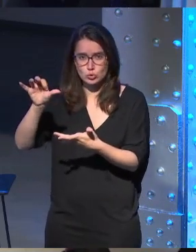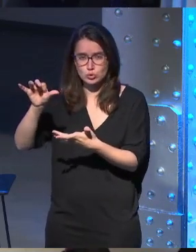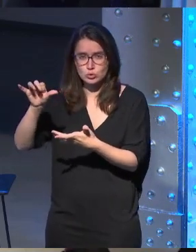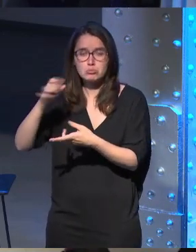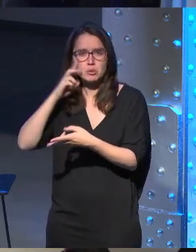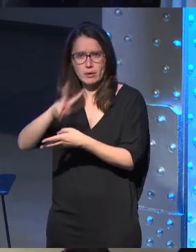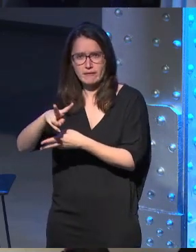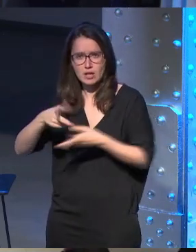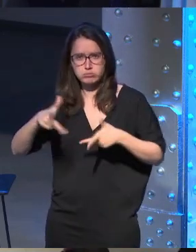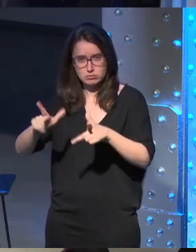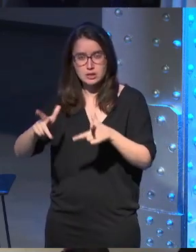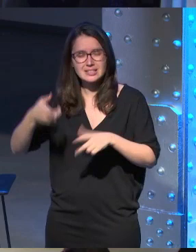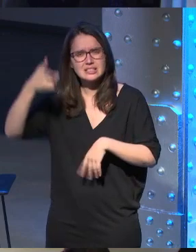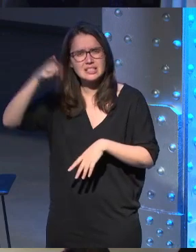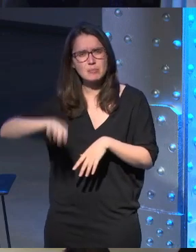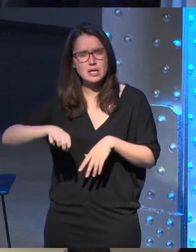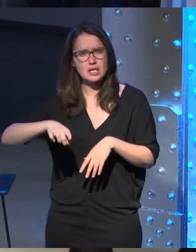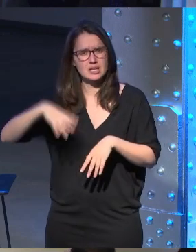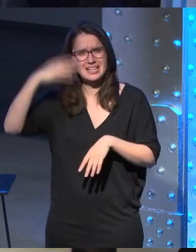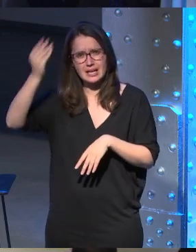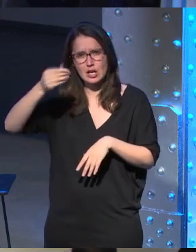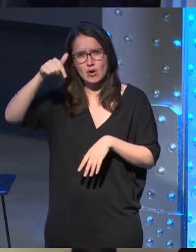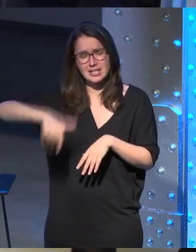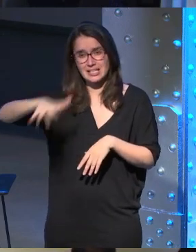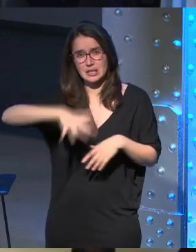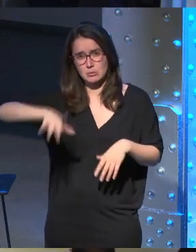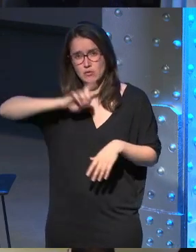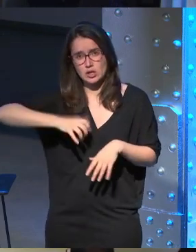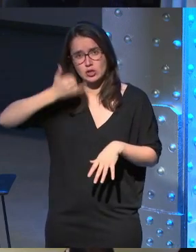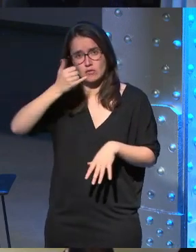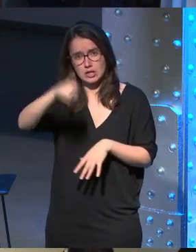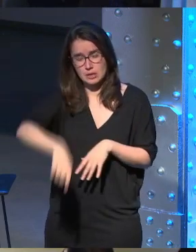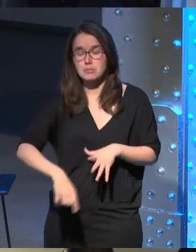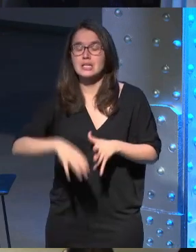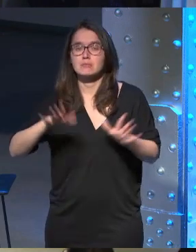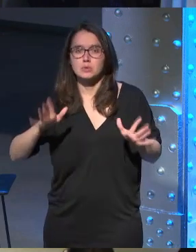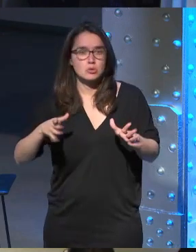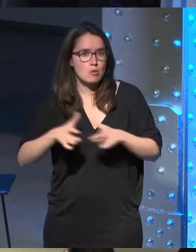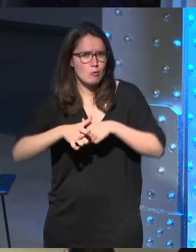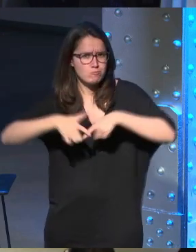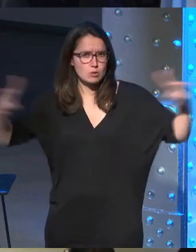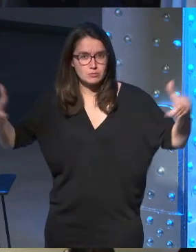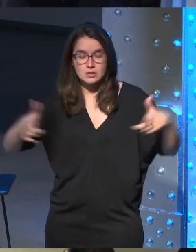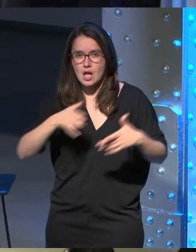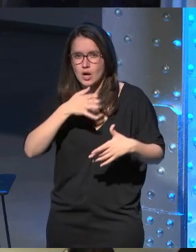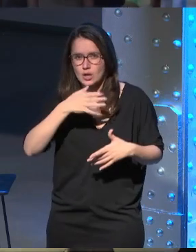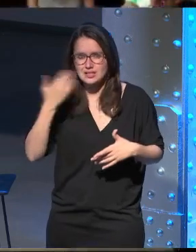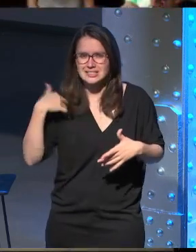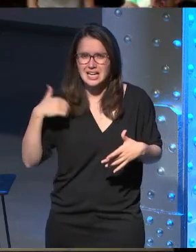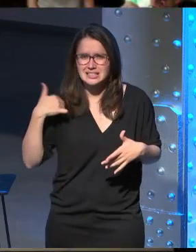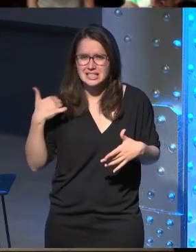VR para que lo podáis ver creo que también está disponible aquí en el espacio y bueno crecimos un montón ahora ya es que éramos